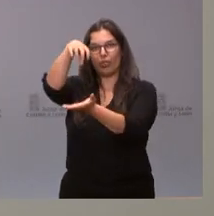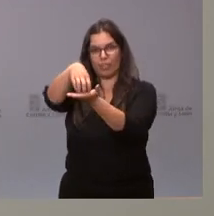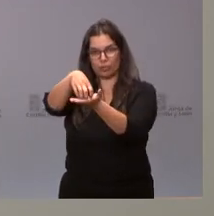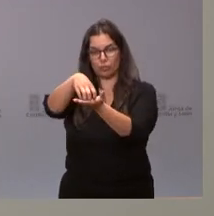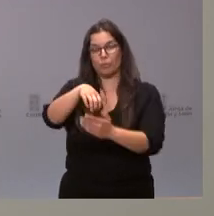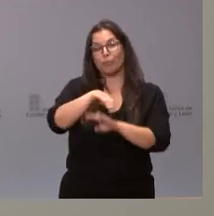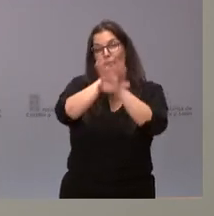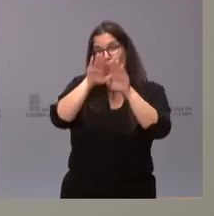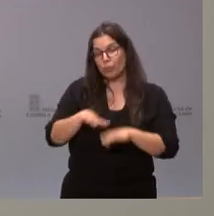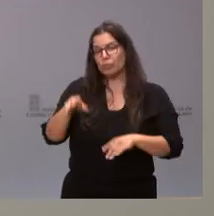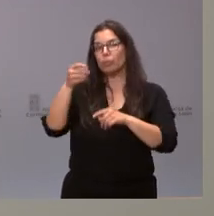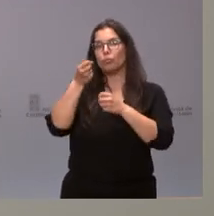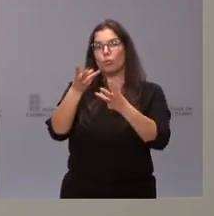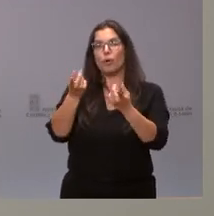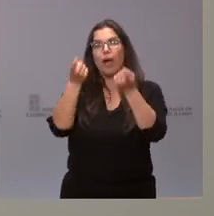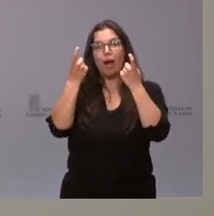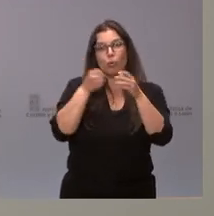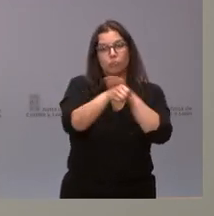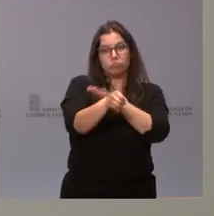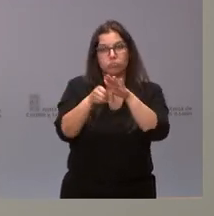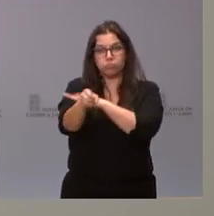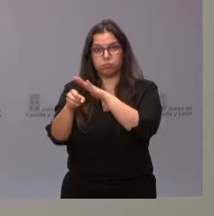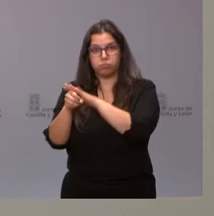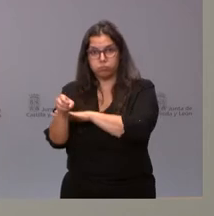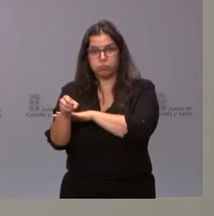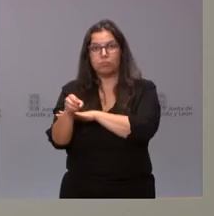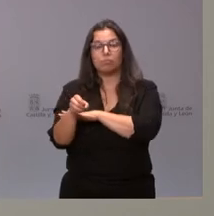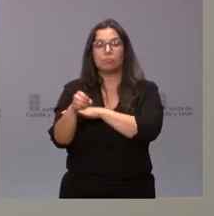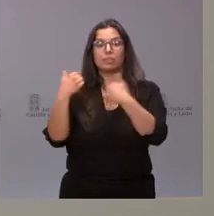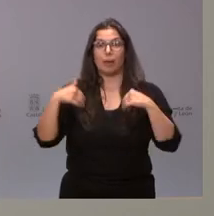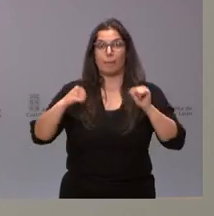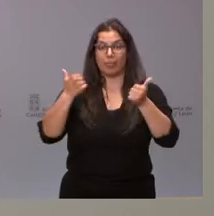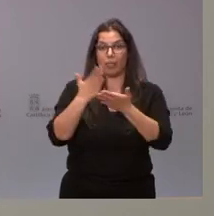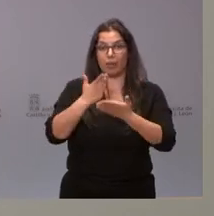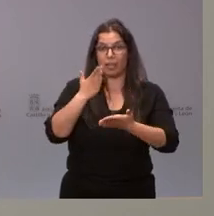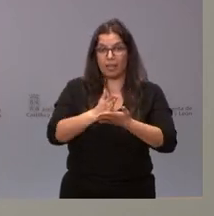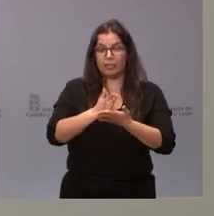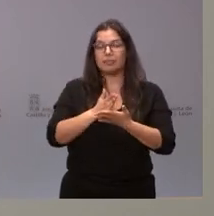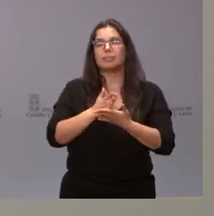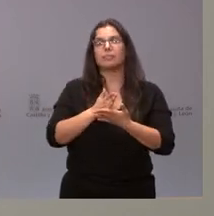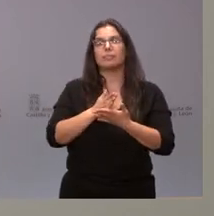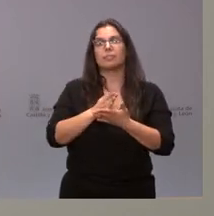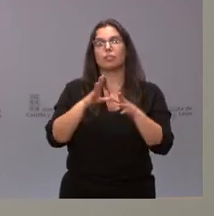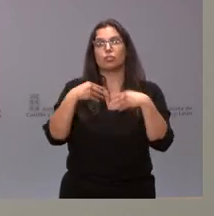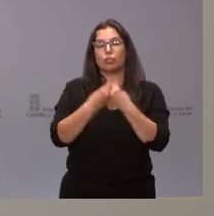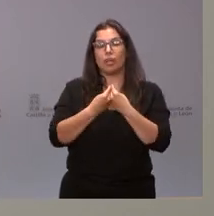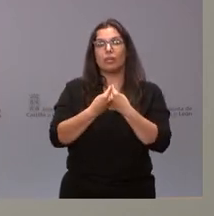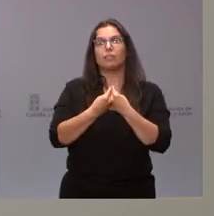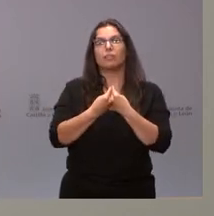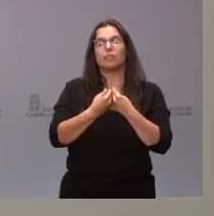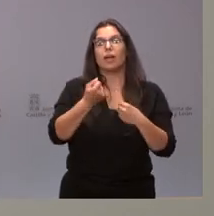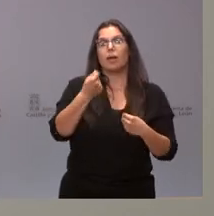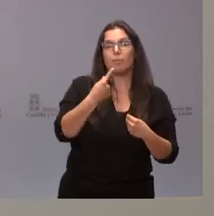Y, finalmente, el número de alumnos procedentes de Ucrania que se han incorporado a nuestros centros educativos son a este momento un total de 1